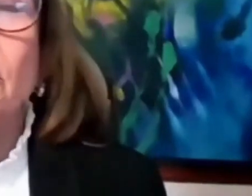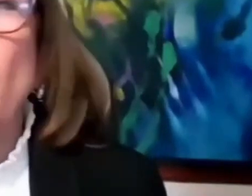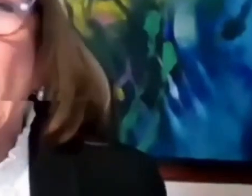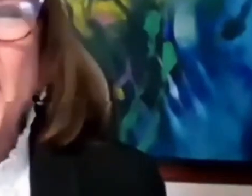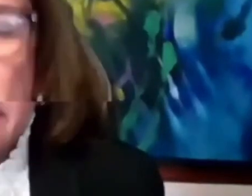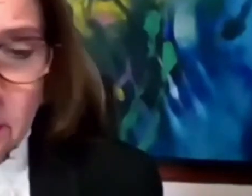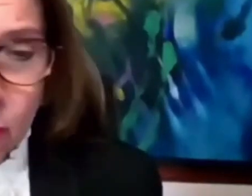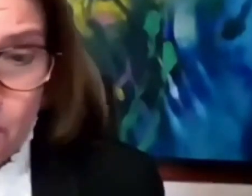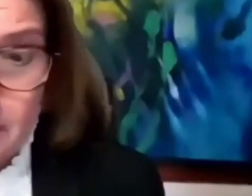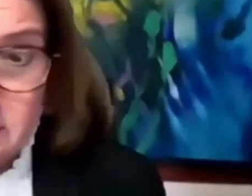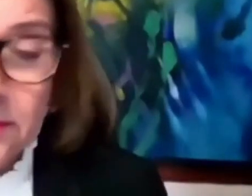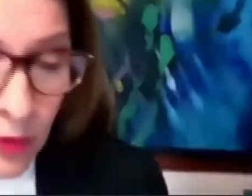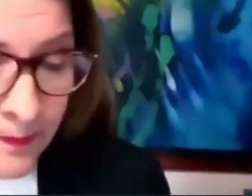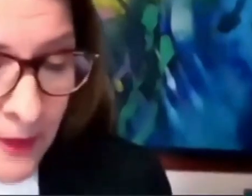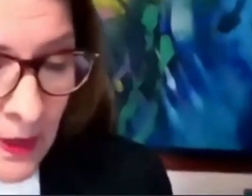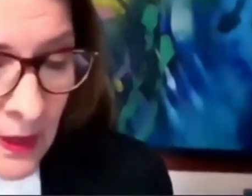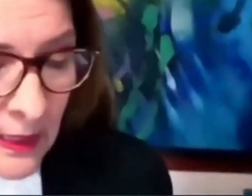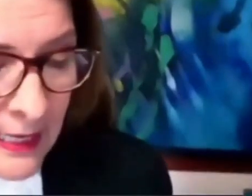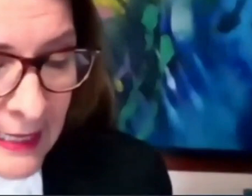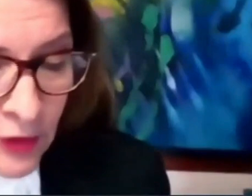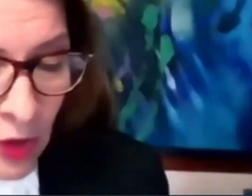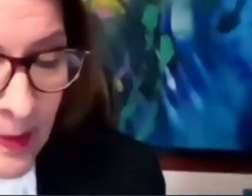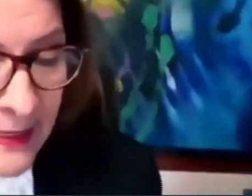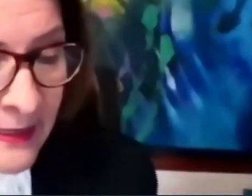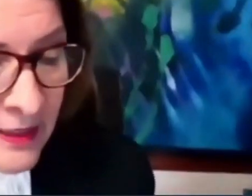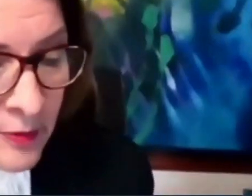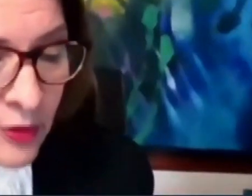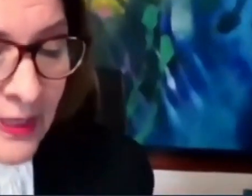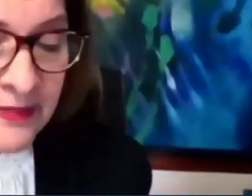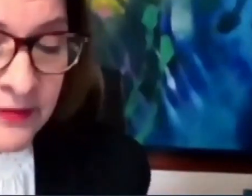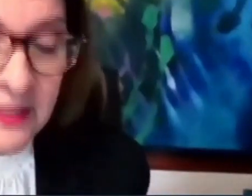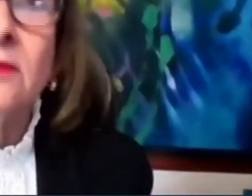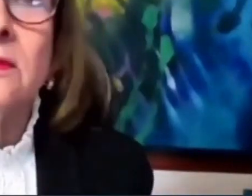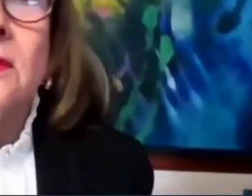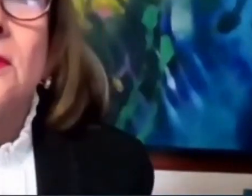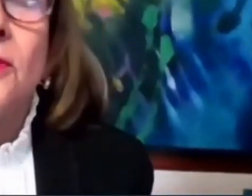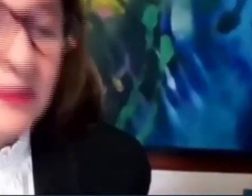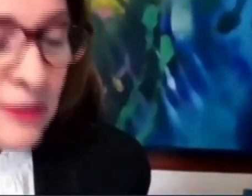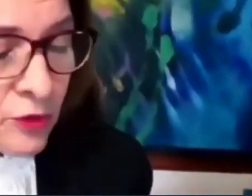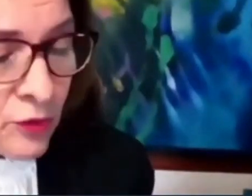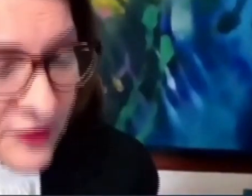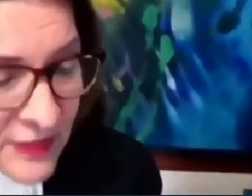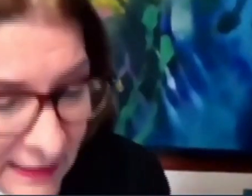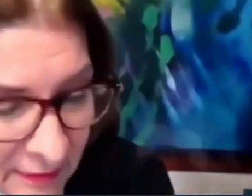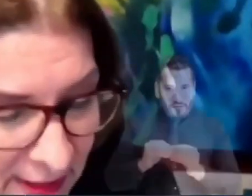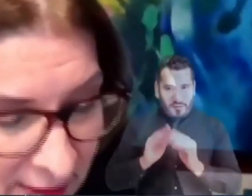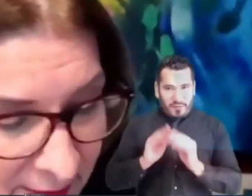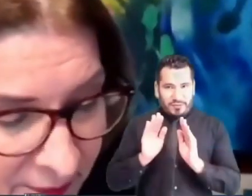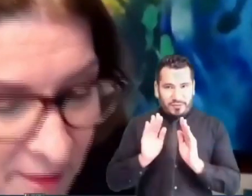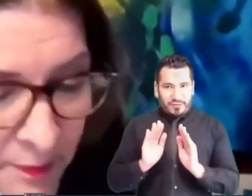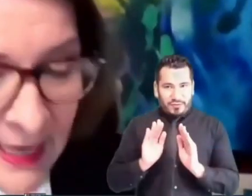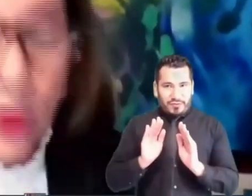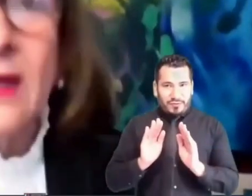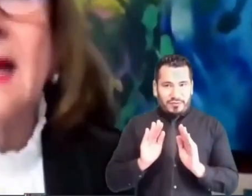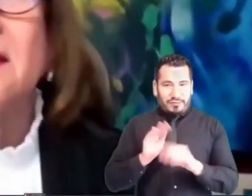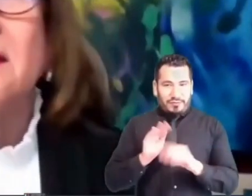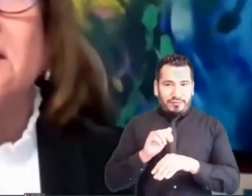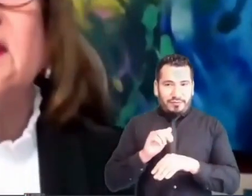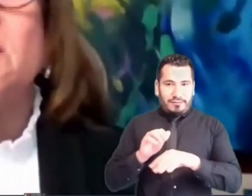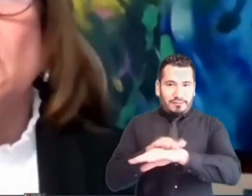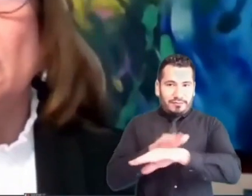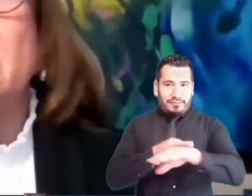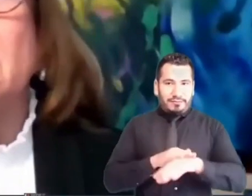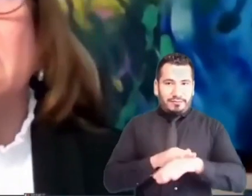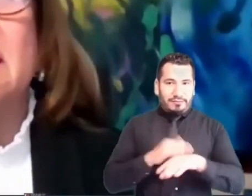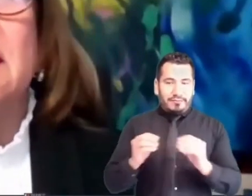en nuestro país y en muchos países del mundo, el solo mecanismo represivo no ha sido suficiente para lograr